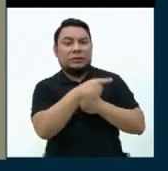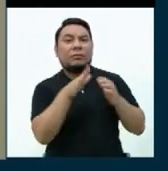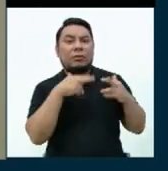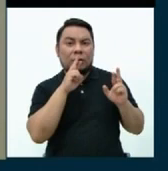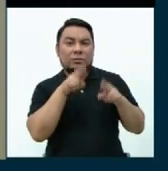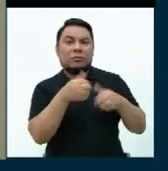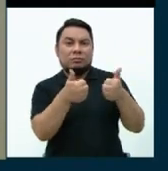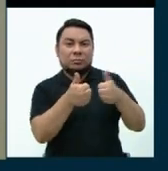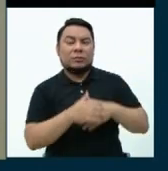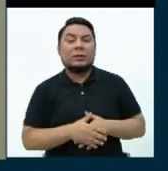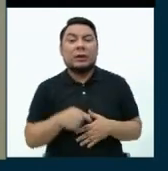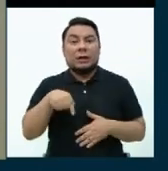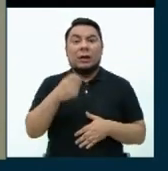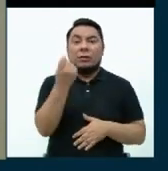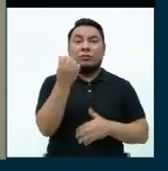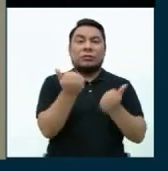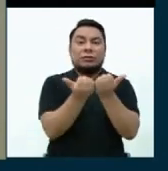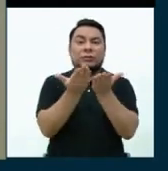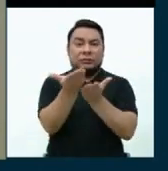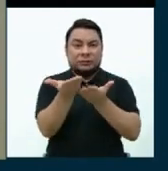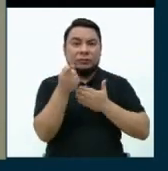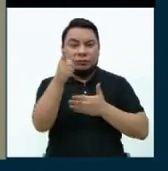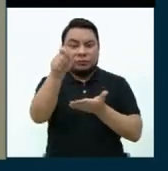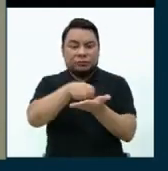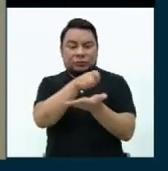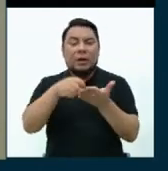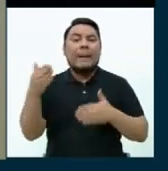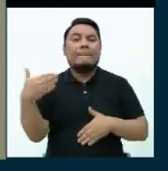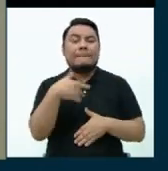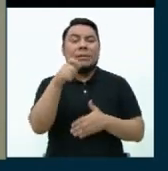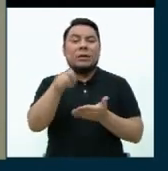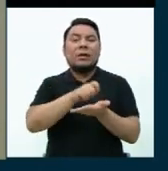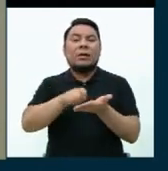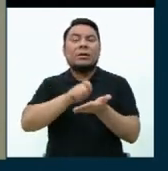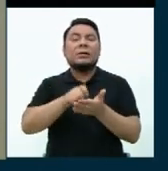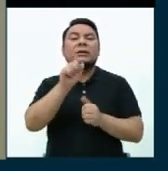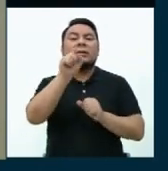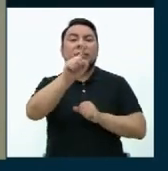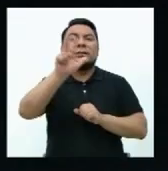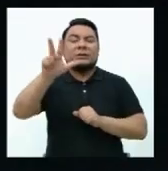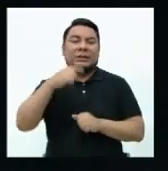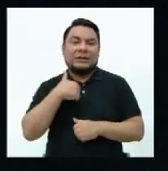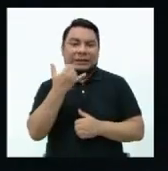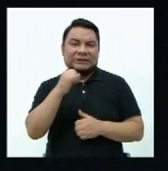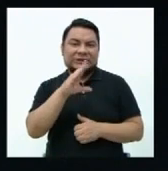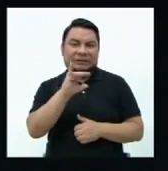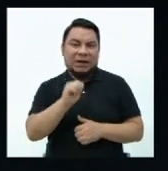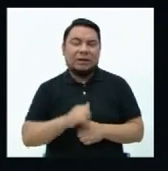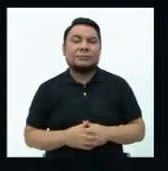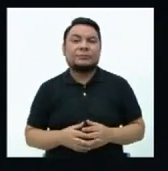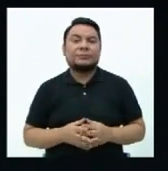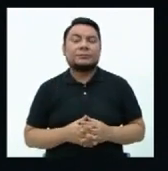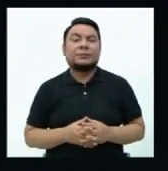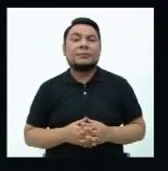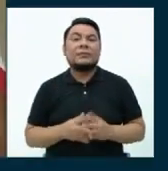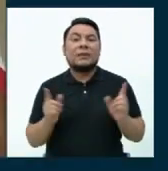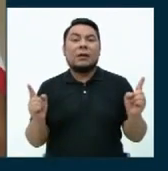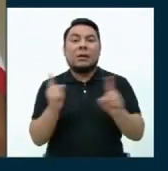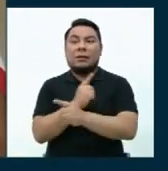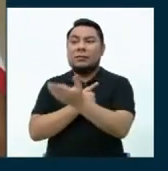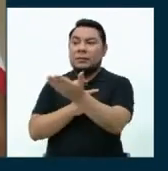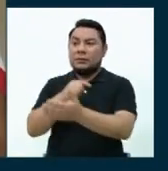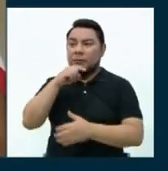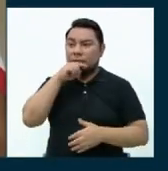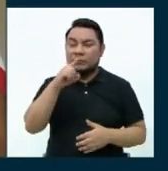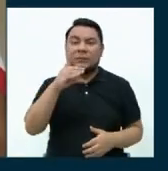responder. Este 11 de abril te invito a marcar el pescadito y a escribir el número 13 de Jessica García. Es el turno ahora de la